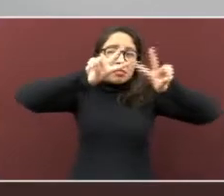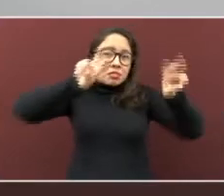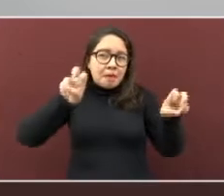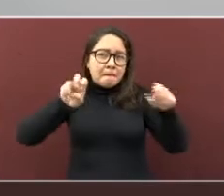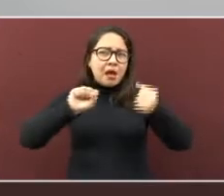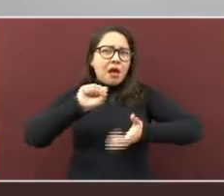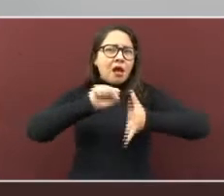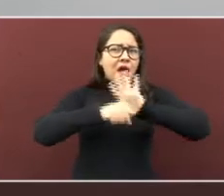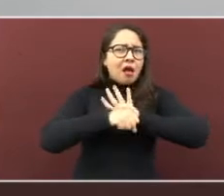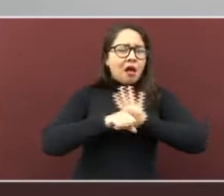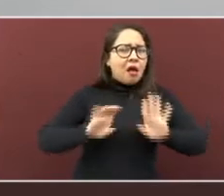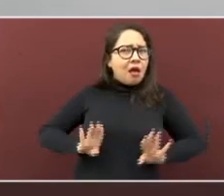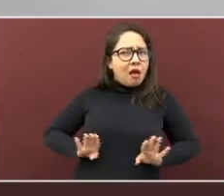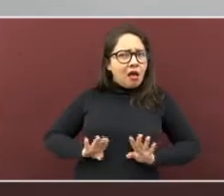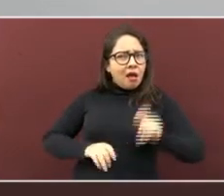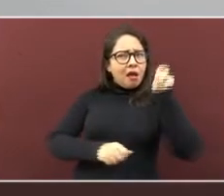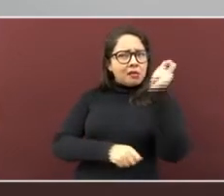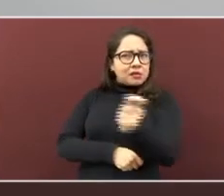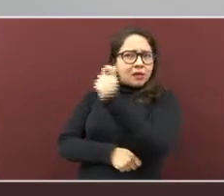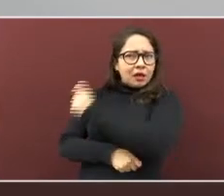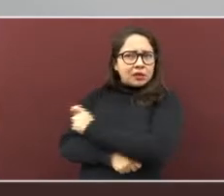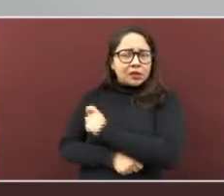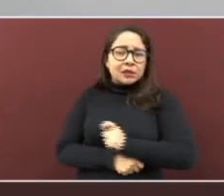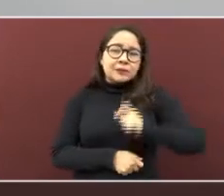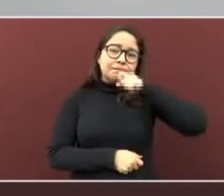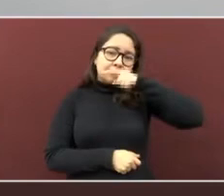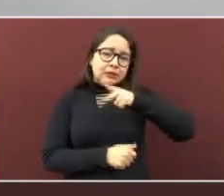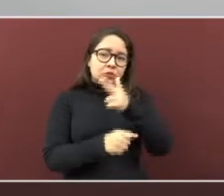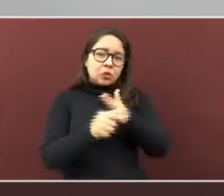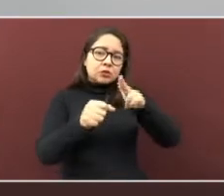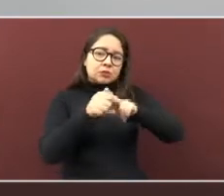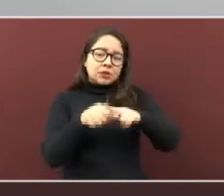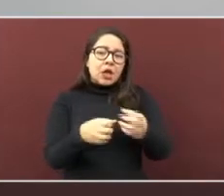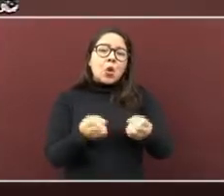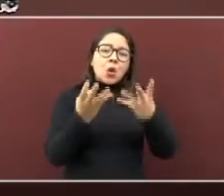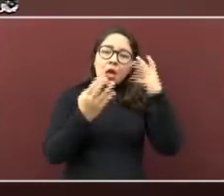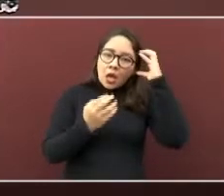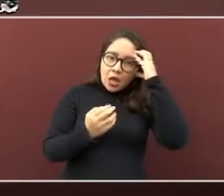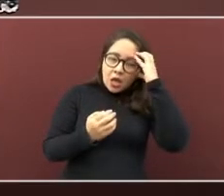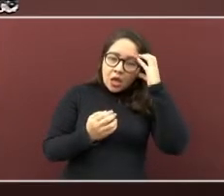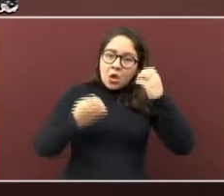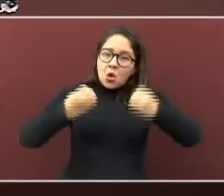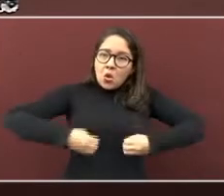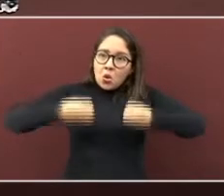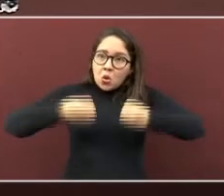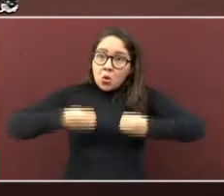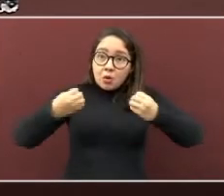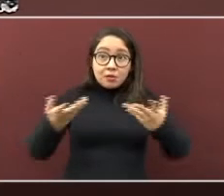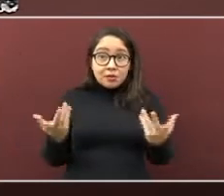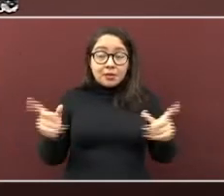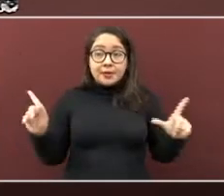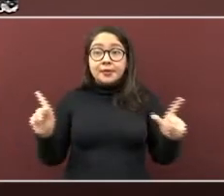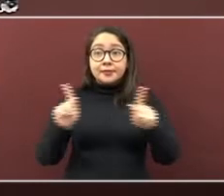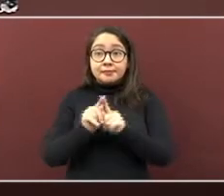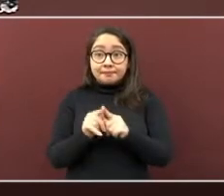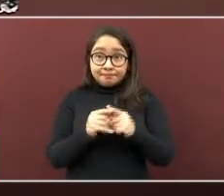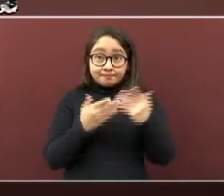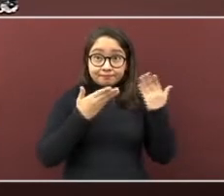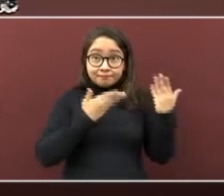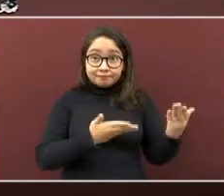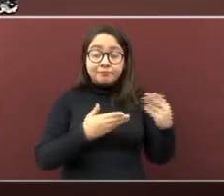comportamiento epidemiológico y ocupación hospitalaria. Es cuanto, por mi parte,